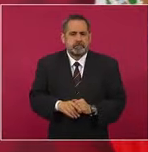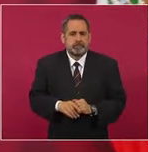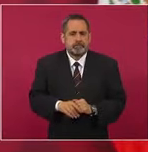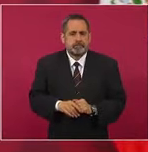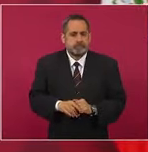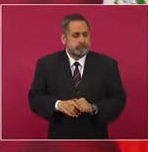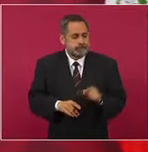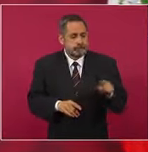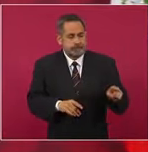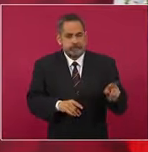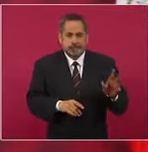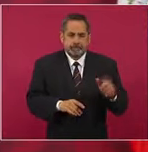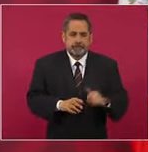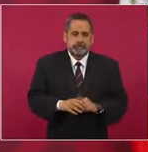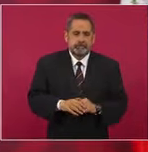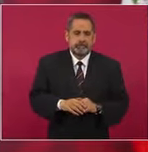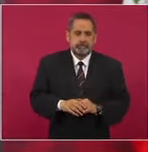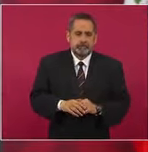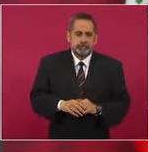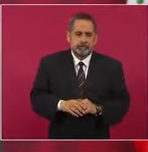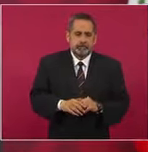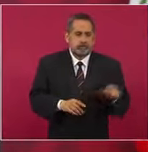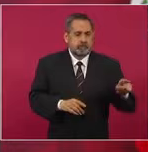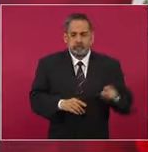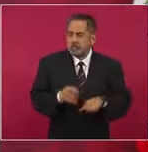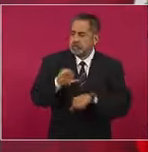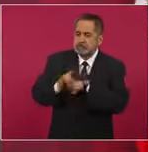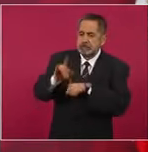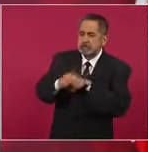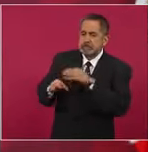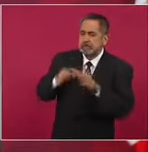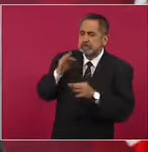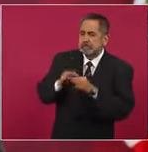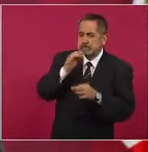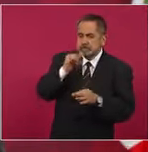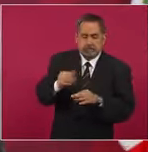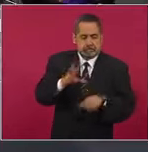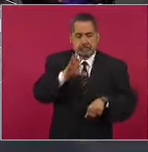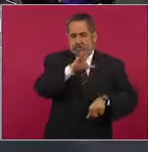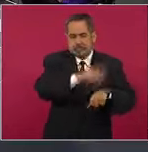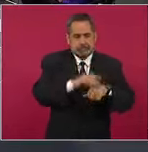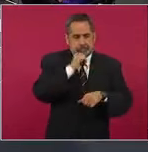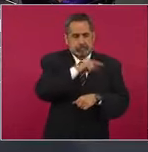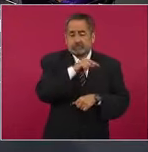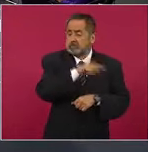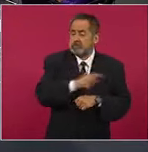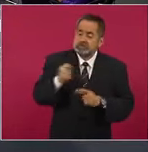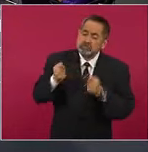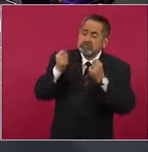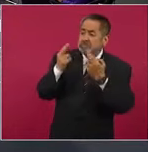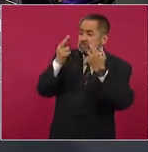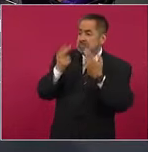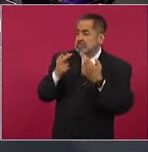porque estaban incumpliendo, violando, destruyendo